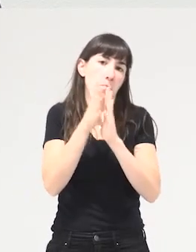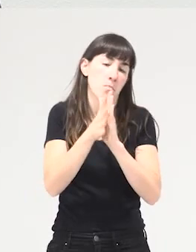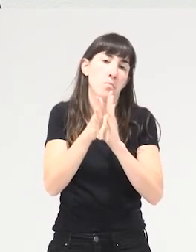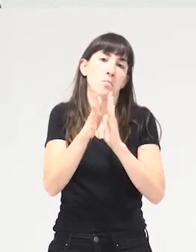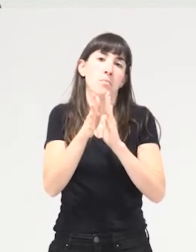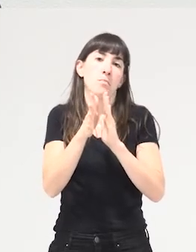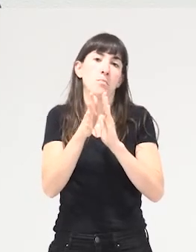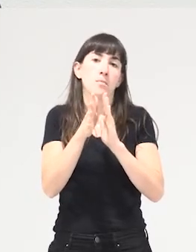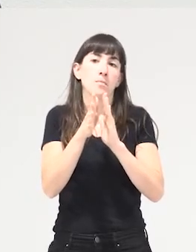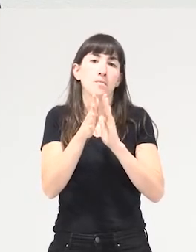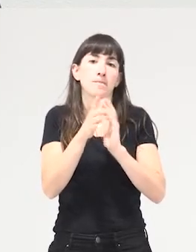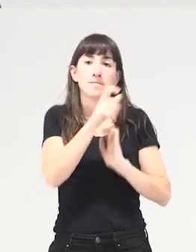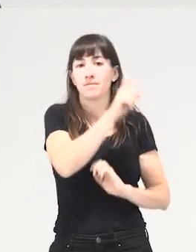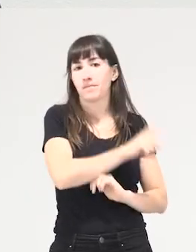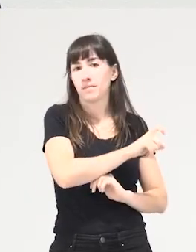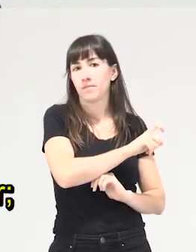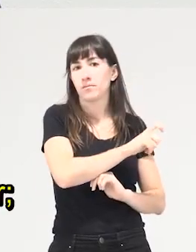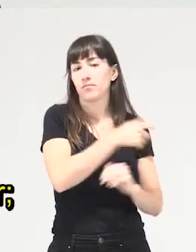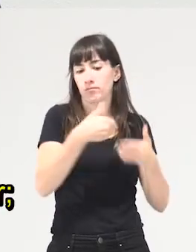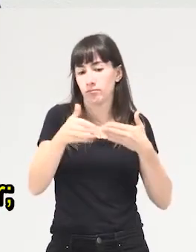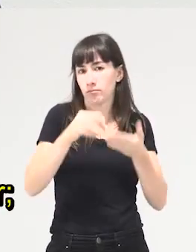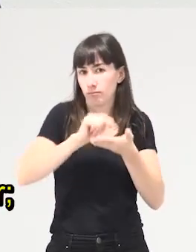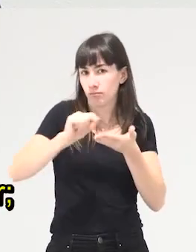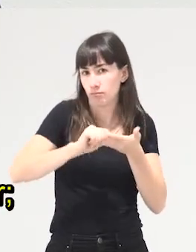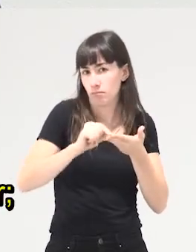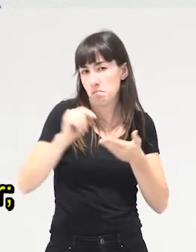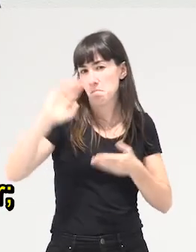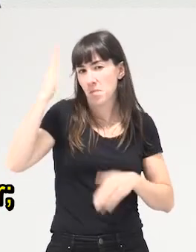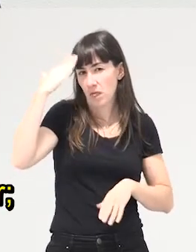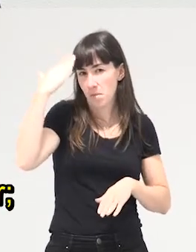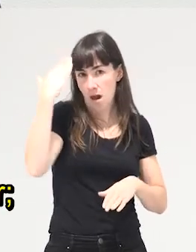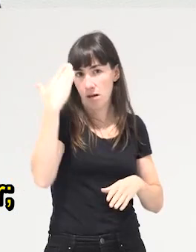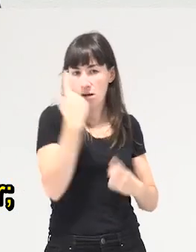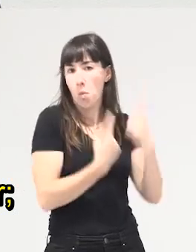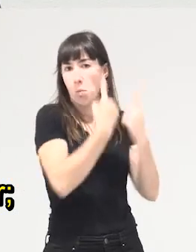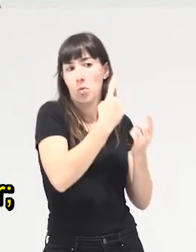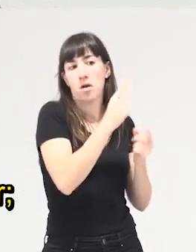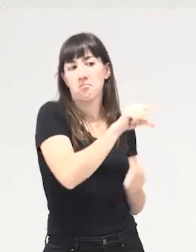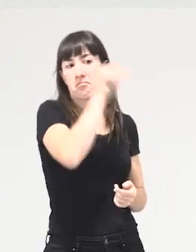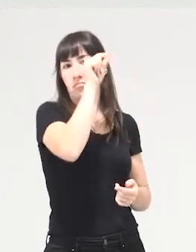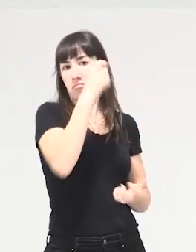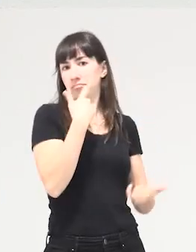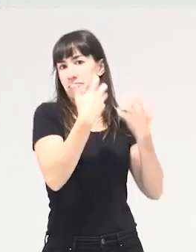principales obras, ¿no?, que muchas nos habrá tocado citar, a mí me ha tocado,